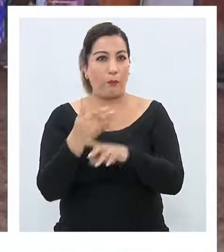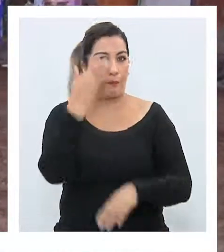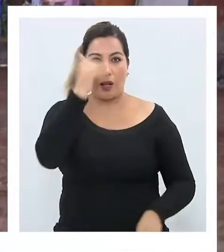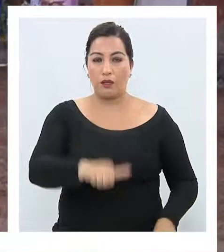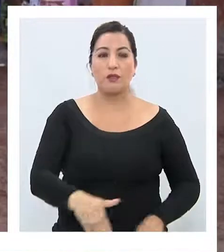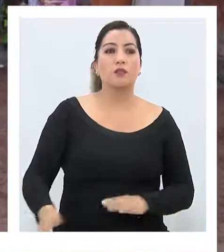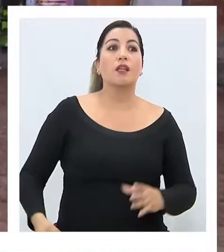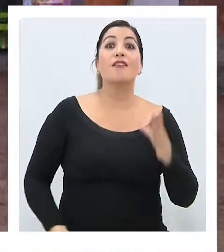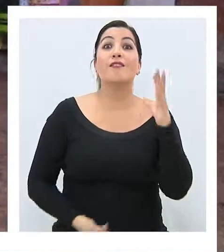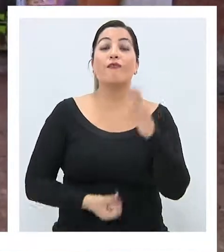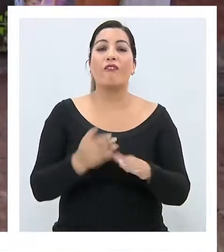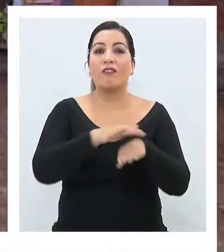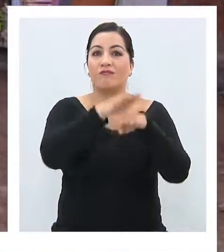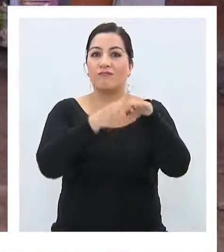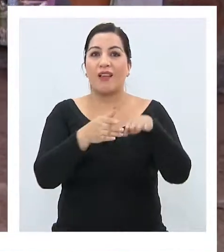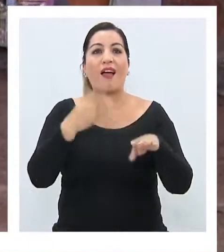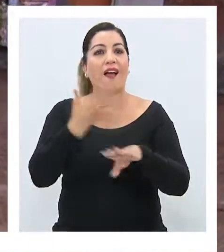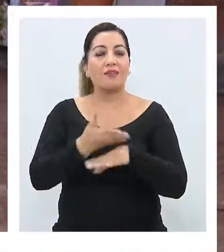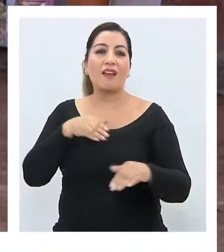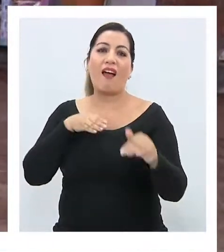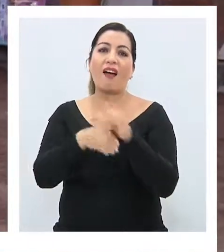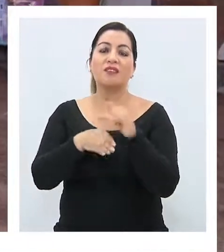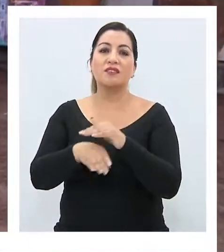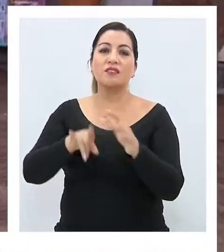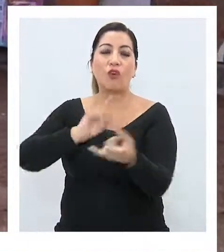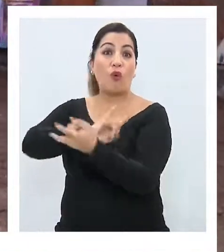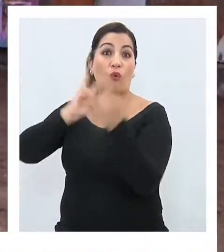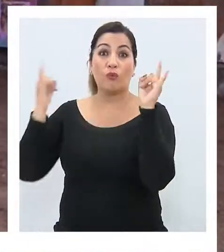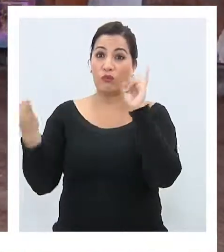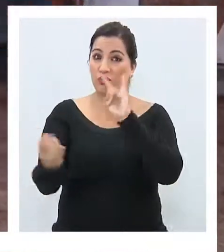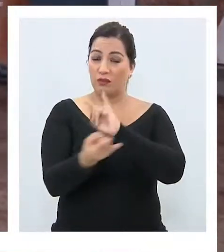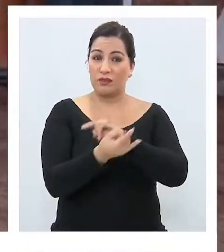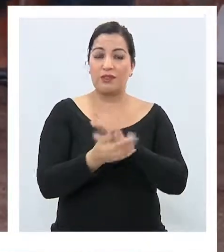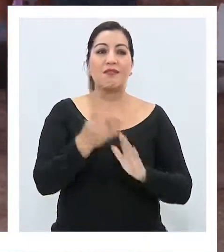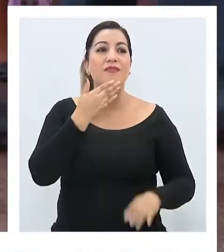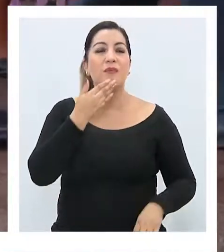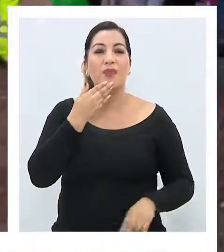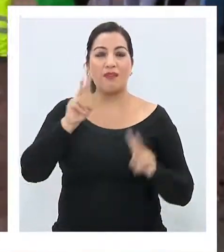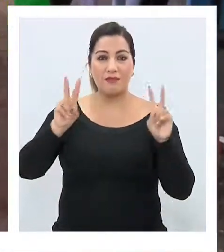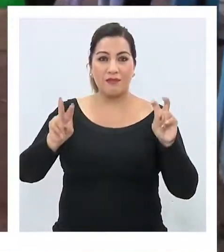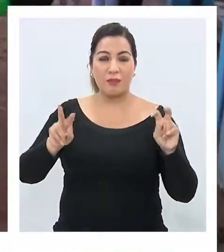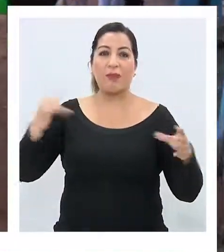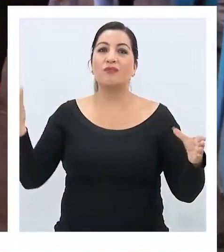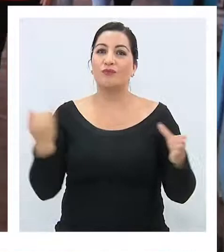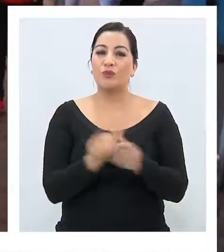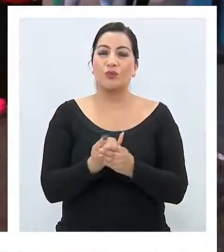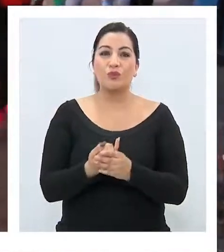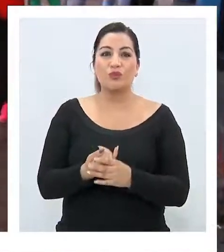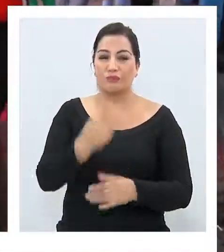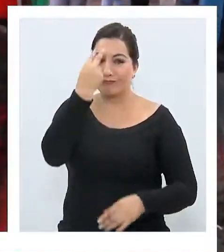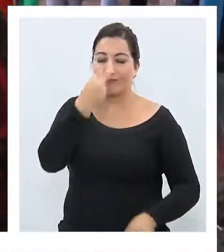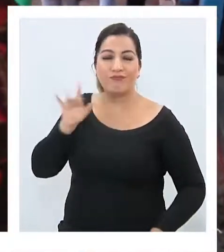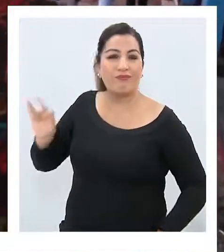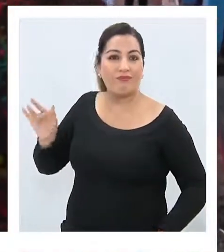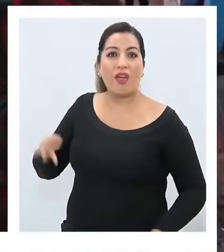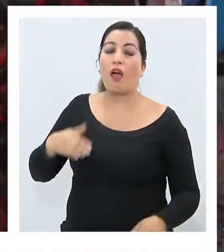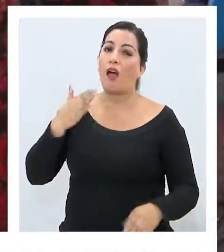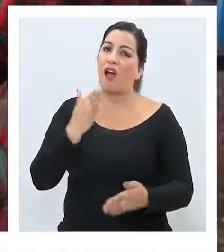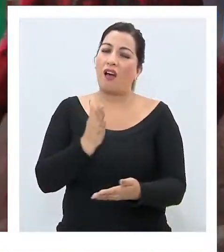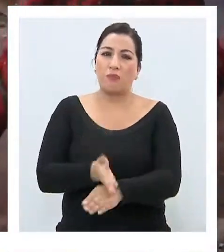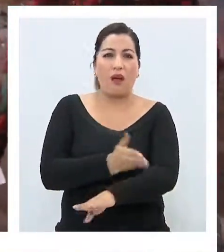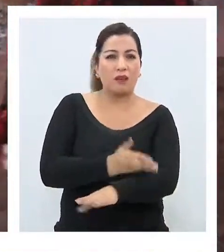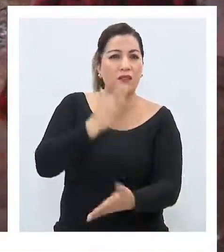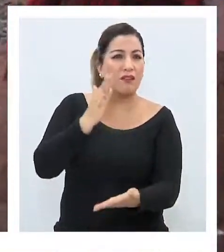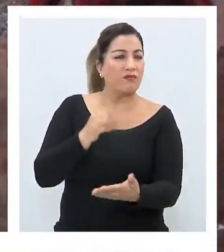Las nuevas veredas tendrán accesibilidad universal y mobiliario inclusivo, y se espera que finalicen antes de fin de